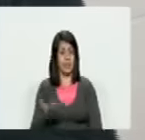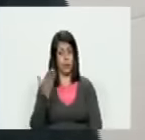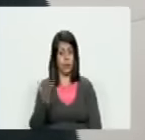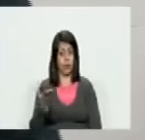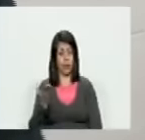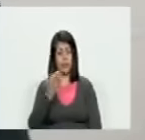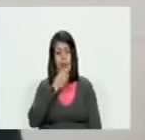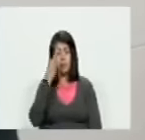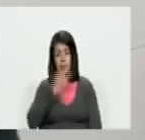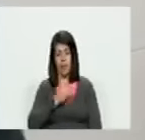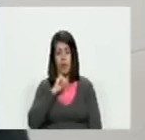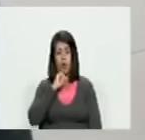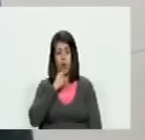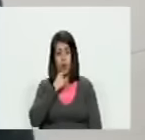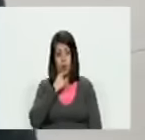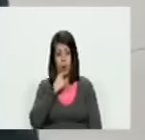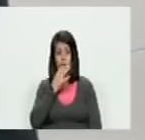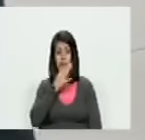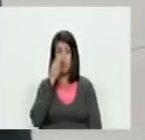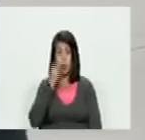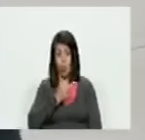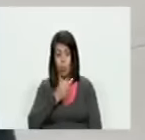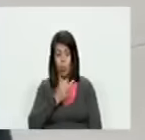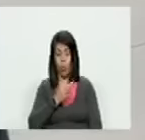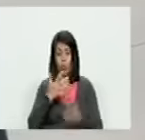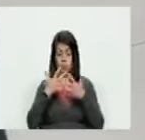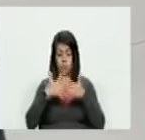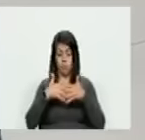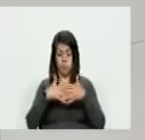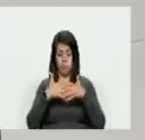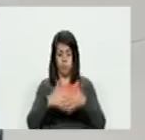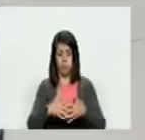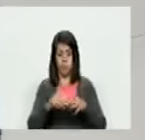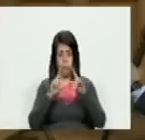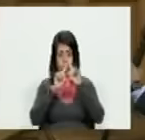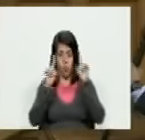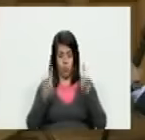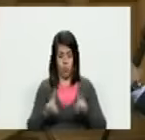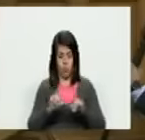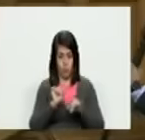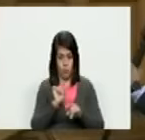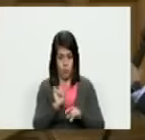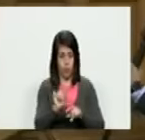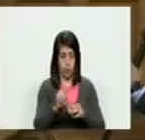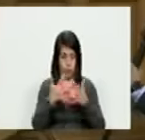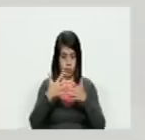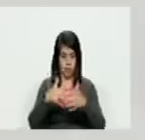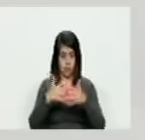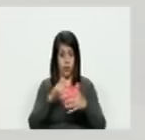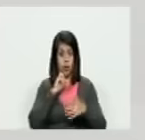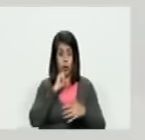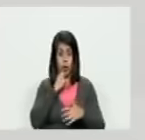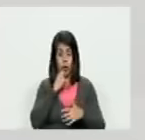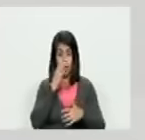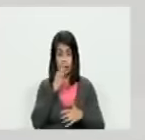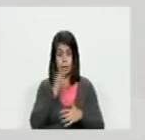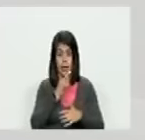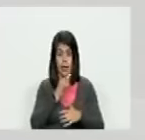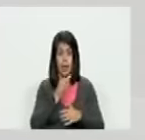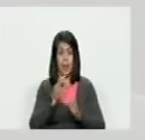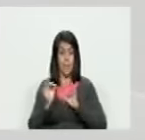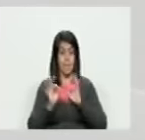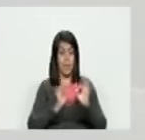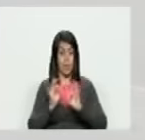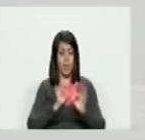el verdadero código de seguridad de la máquina de votación que además es un código de seguridad elaborado por los partidos